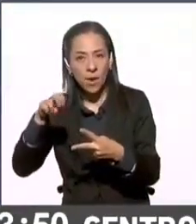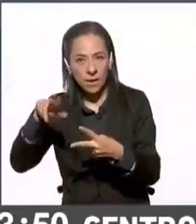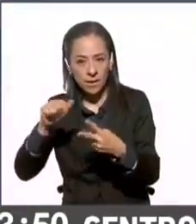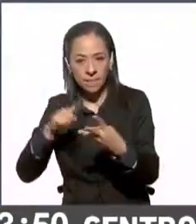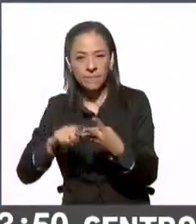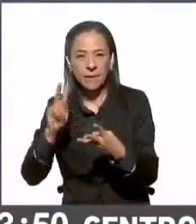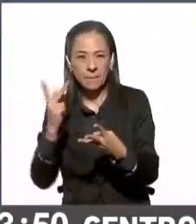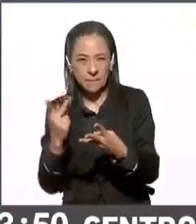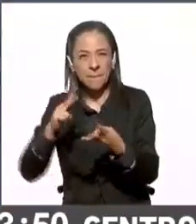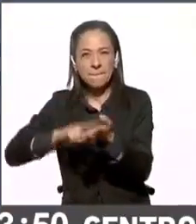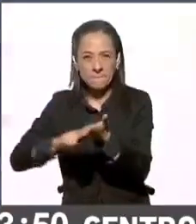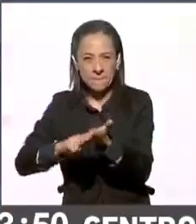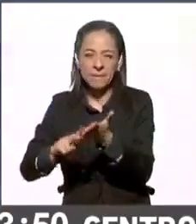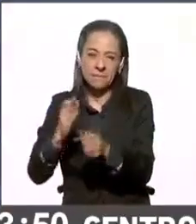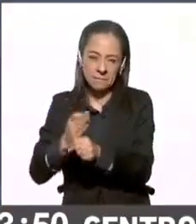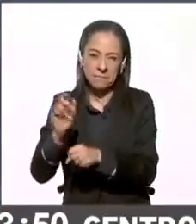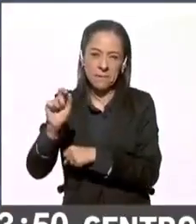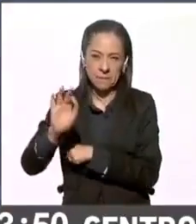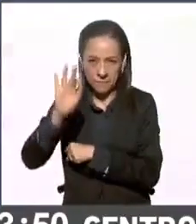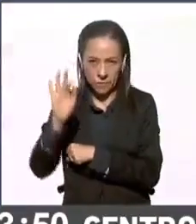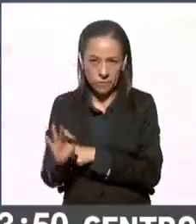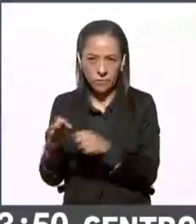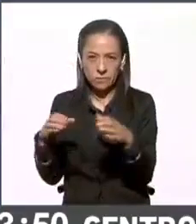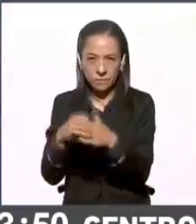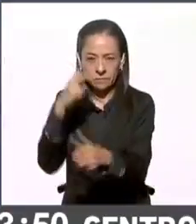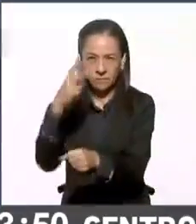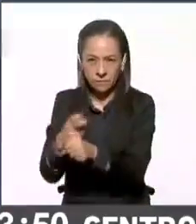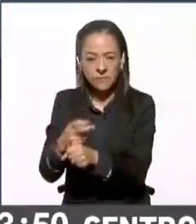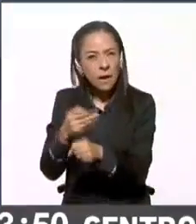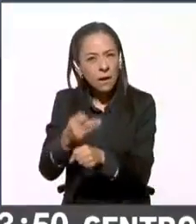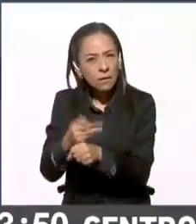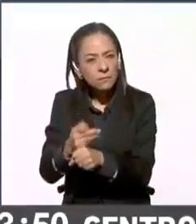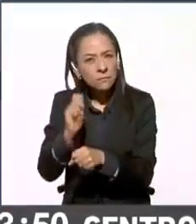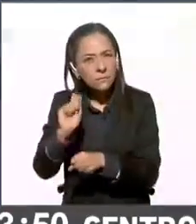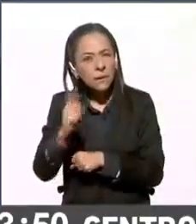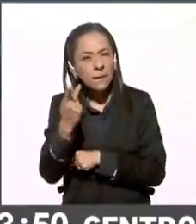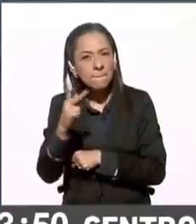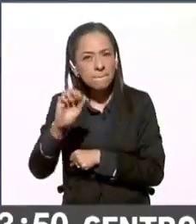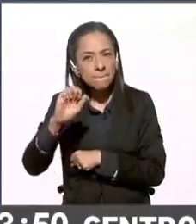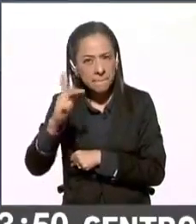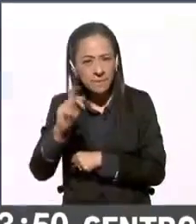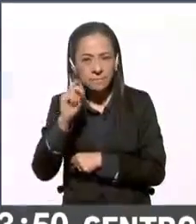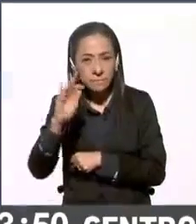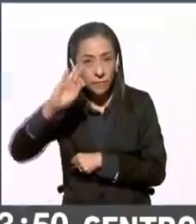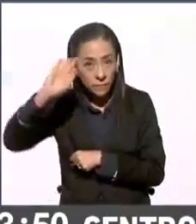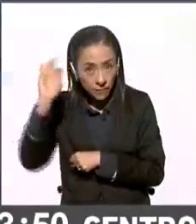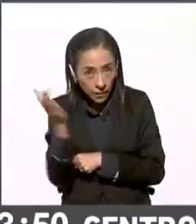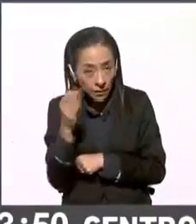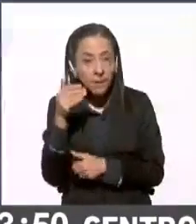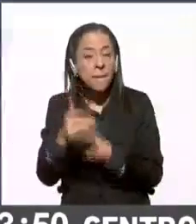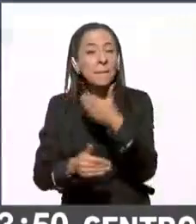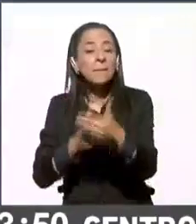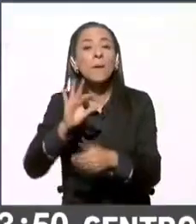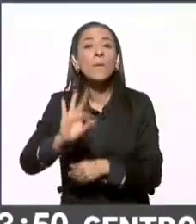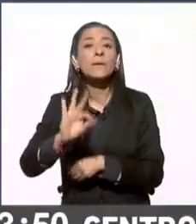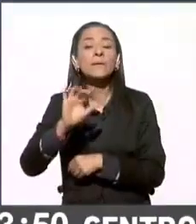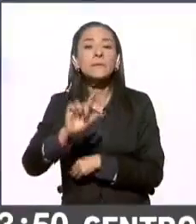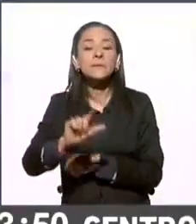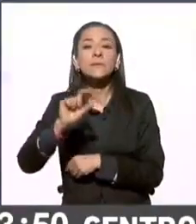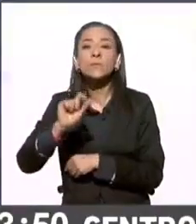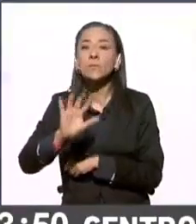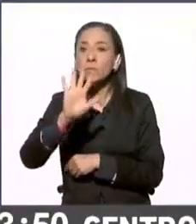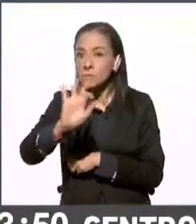con un 20%. Hasta este momento el avance del PREP a nivel federal es de un 47.5%